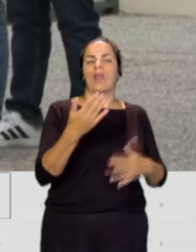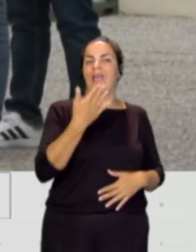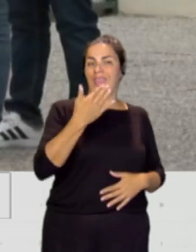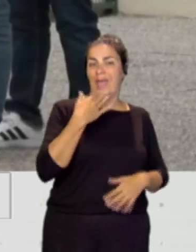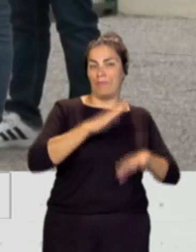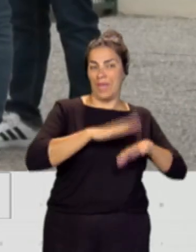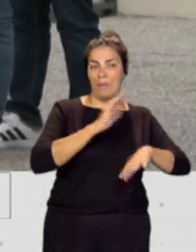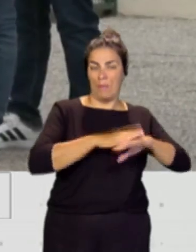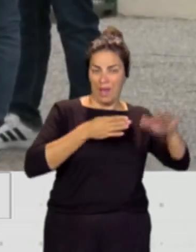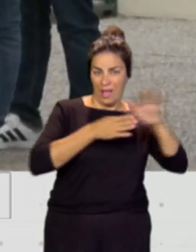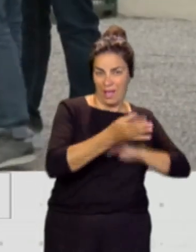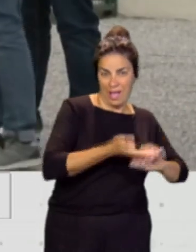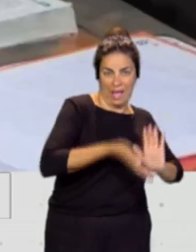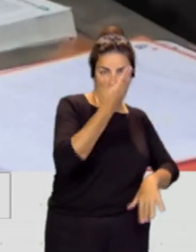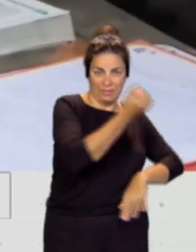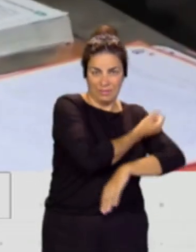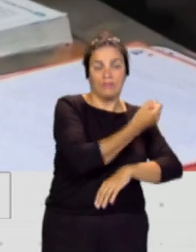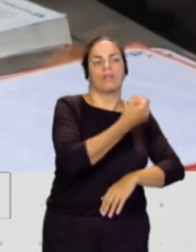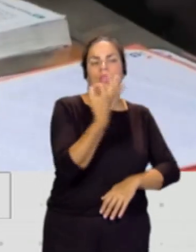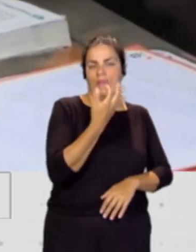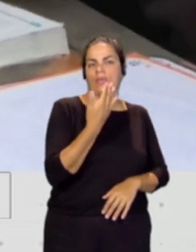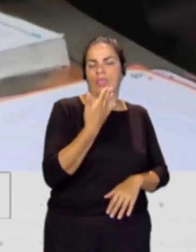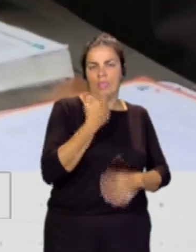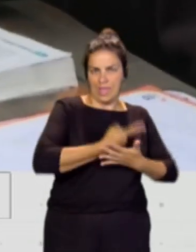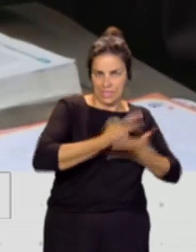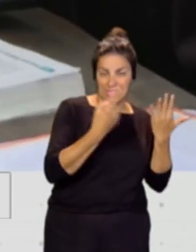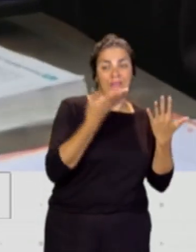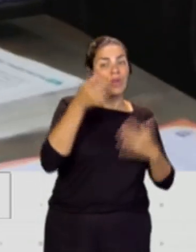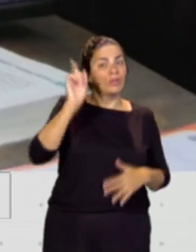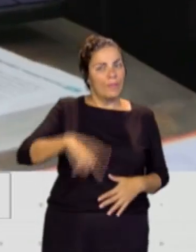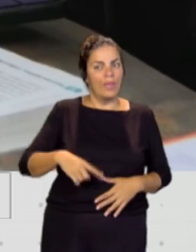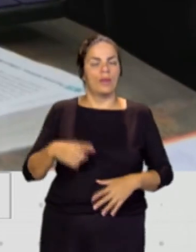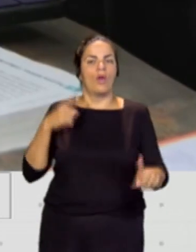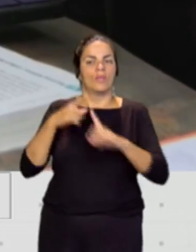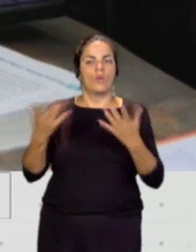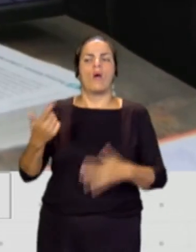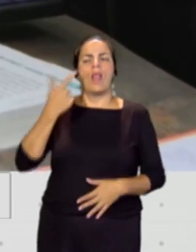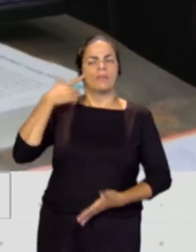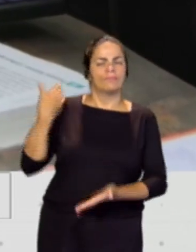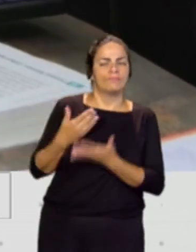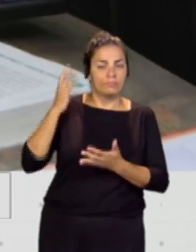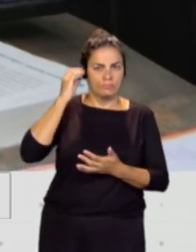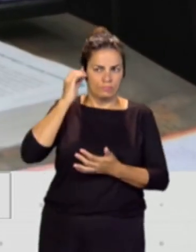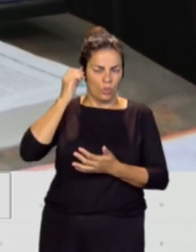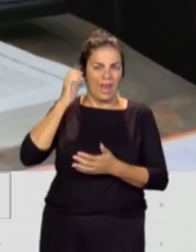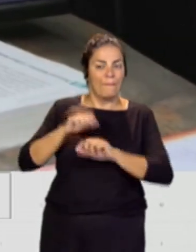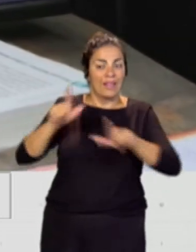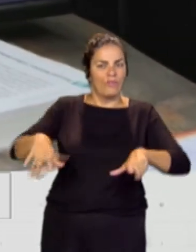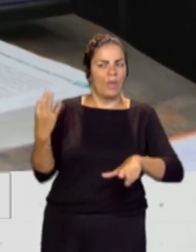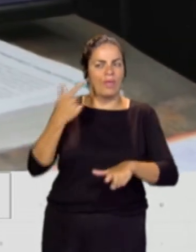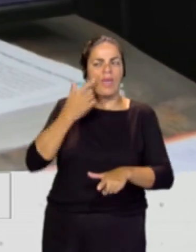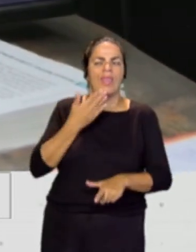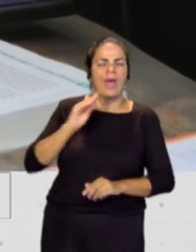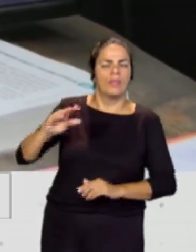darse de alta y abrir una cuenta, es el hecho también de verificar la edad por parte de esas plataformas. Esto va a tener un gran